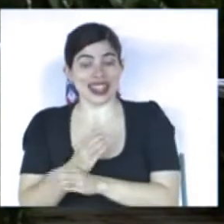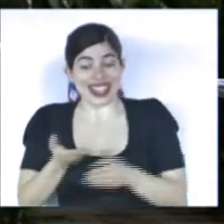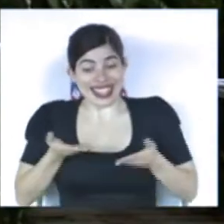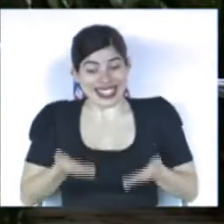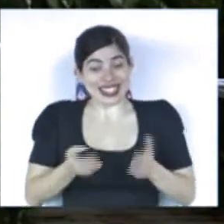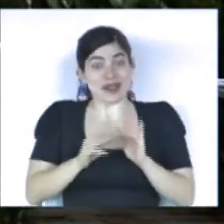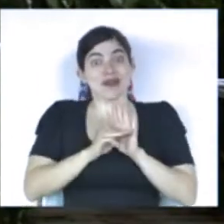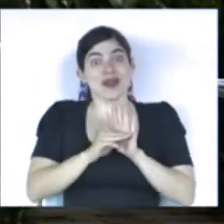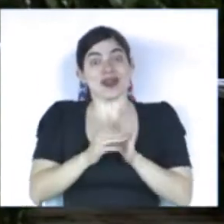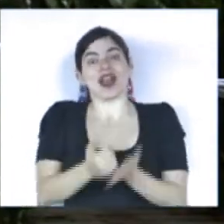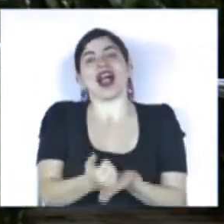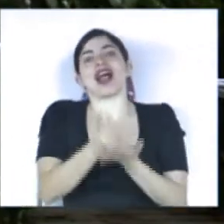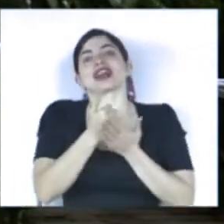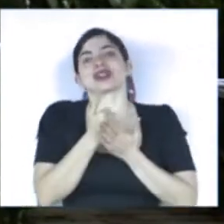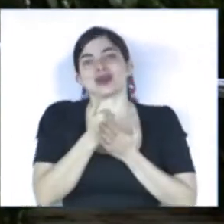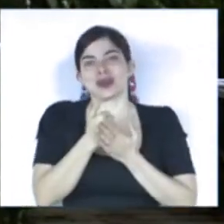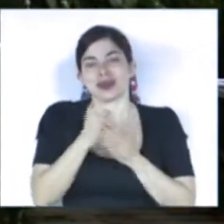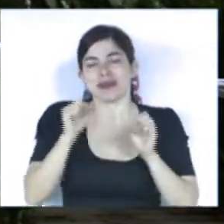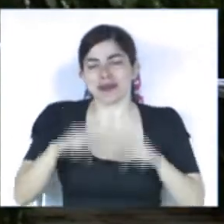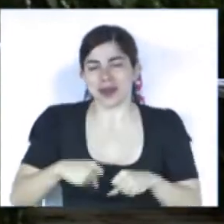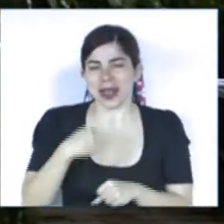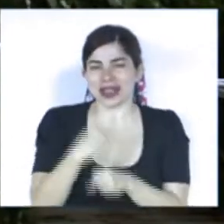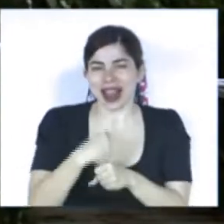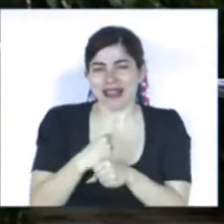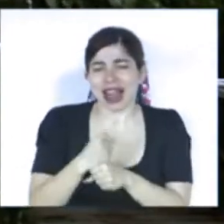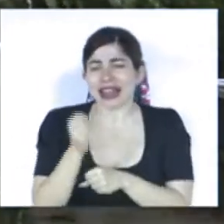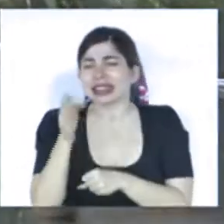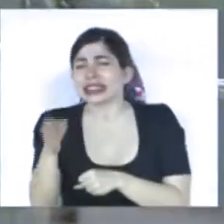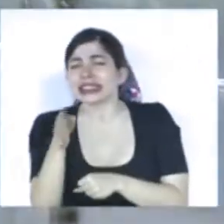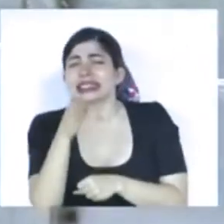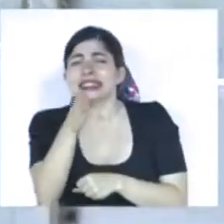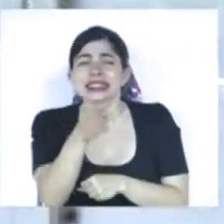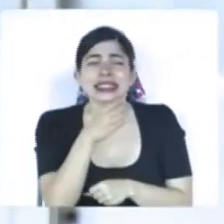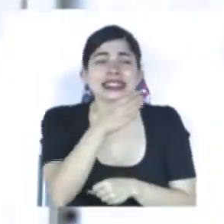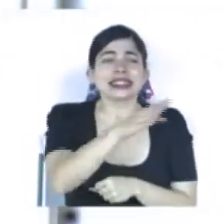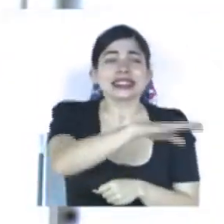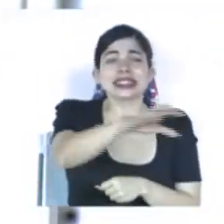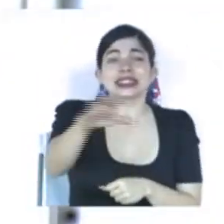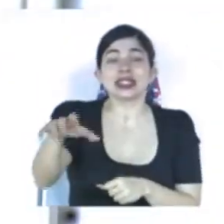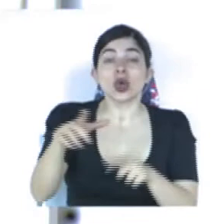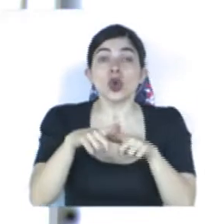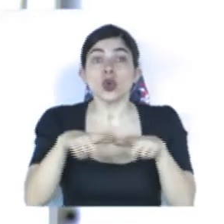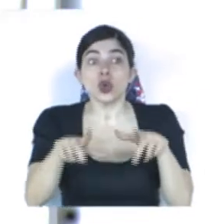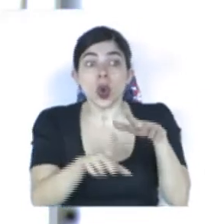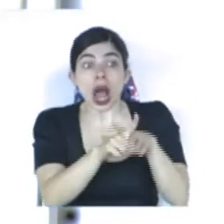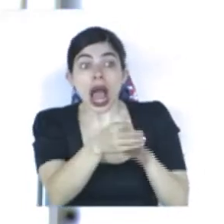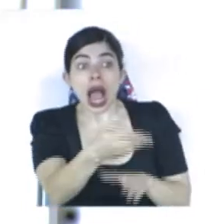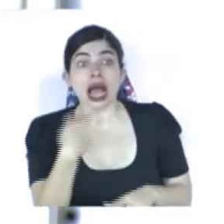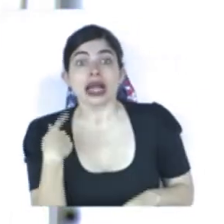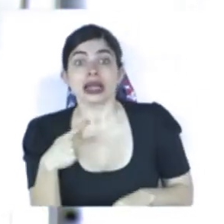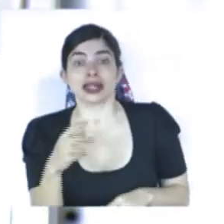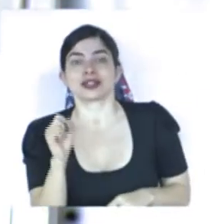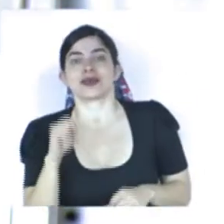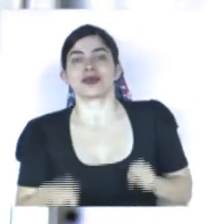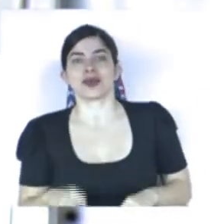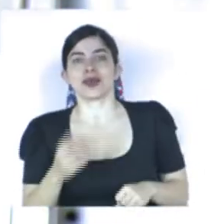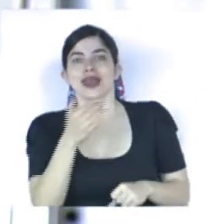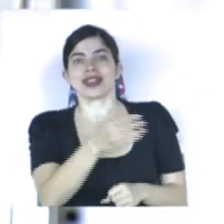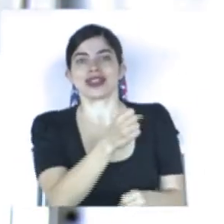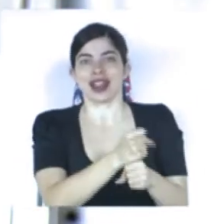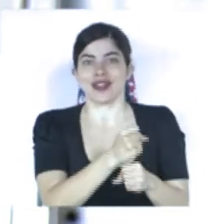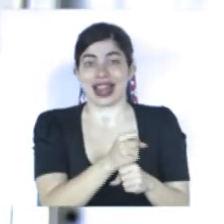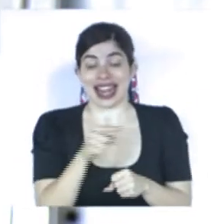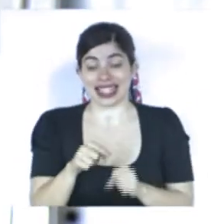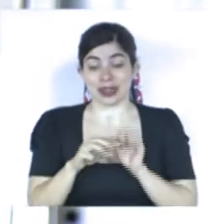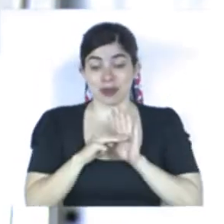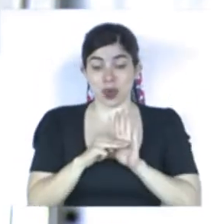modelo que nos permite trabajar en cada una de las zonas donde se puede identificar las fuentes de riesgo. Pero en este modelo